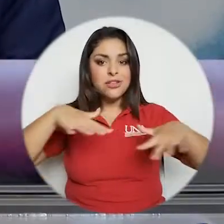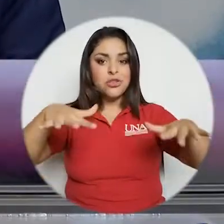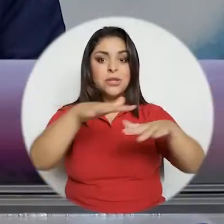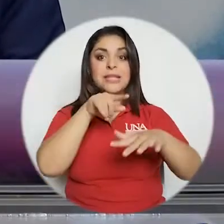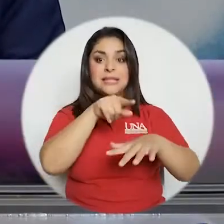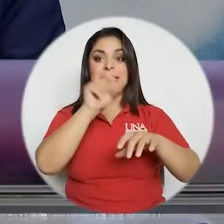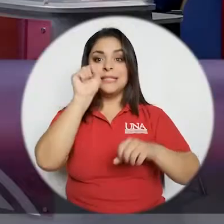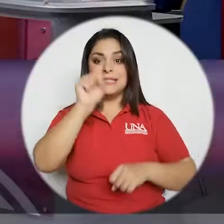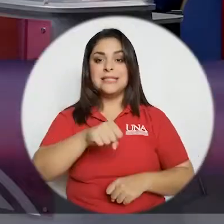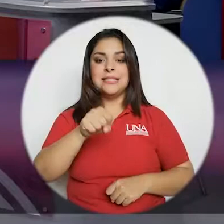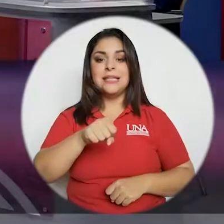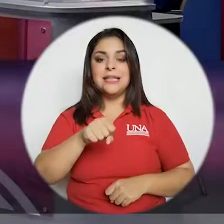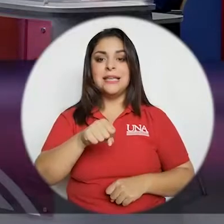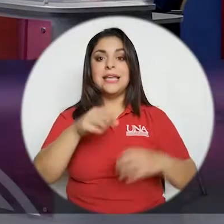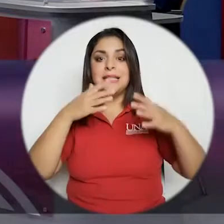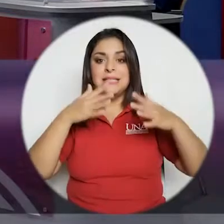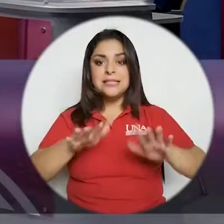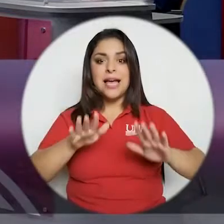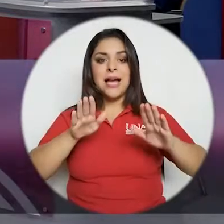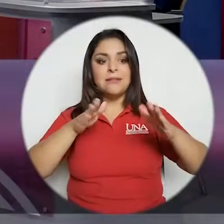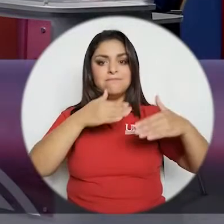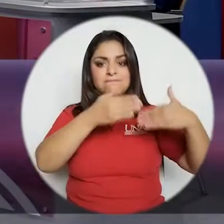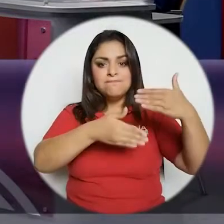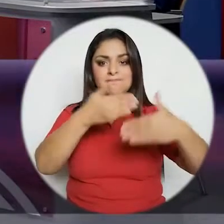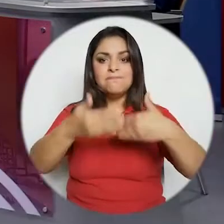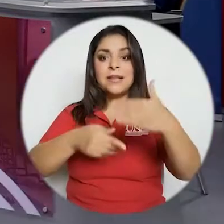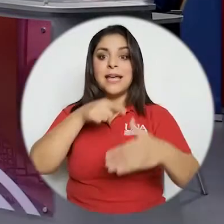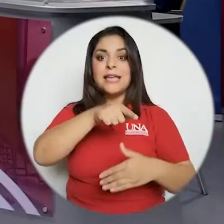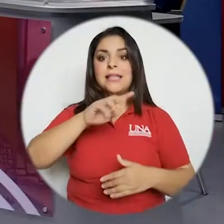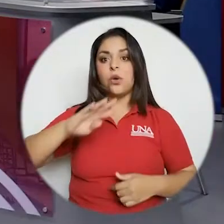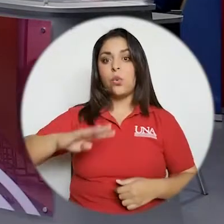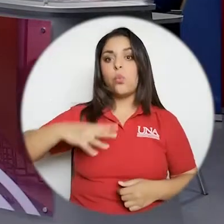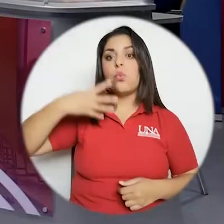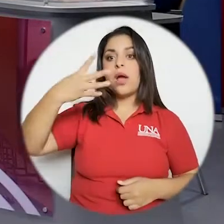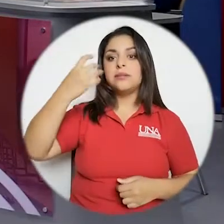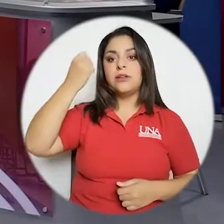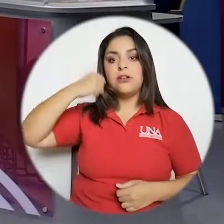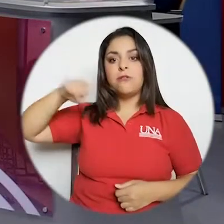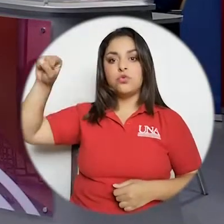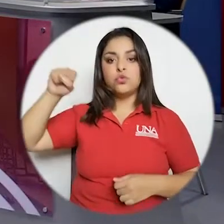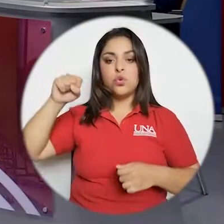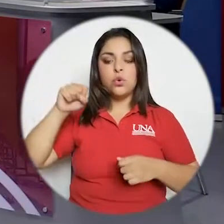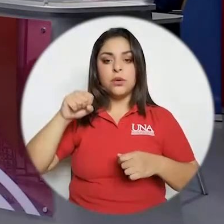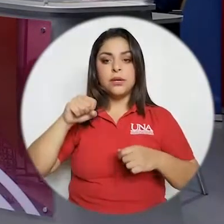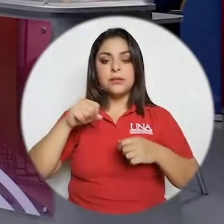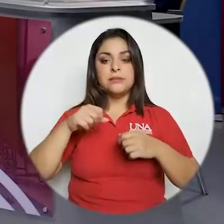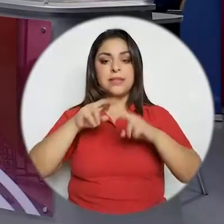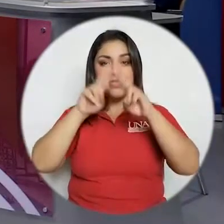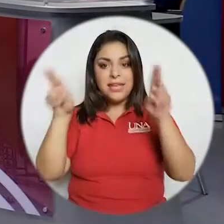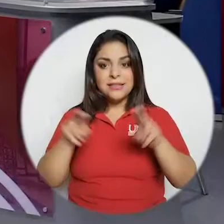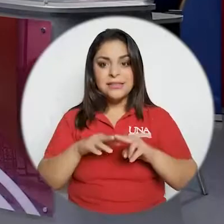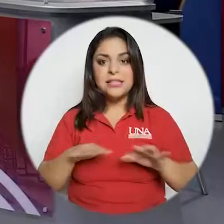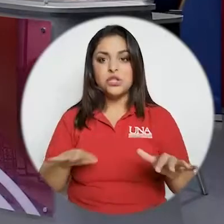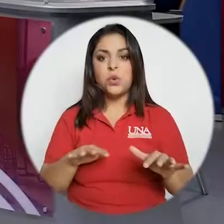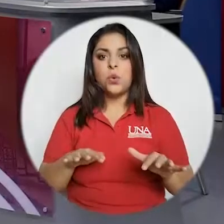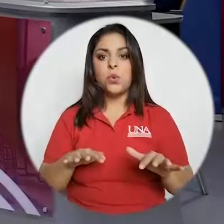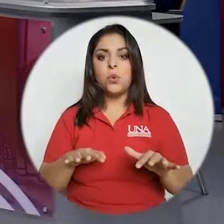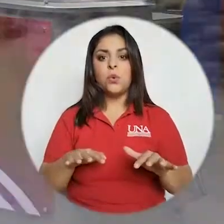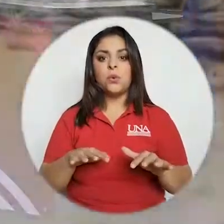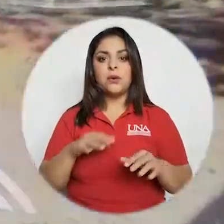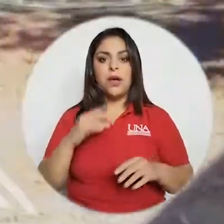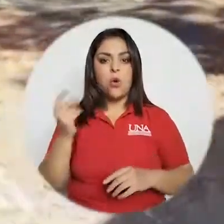territorios que están prácticamente cursando esta cuarta revolución industrial la revolución de la